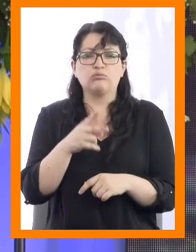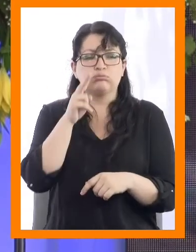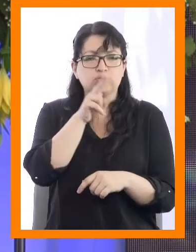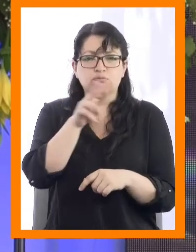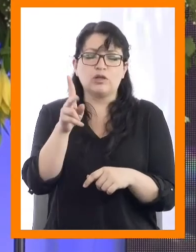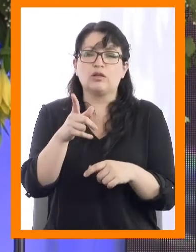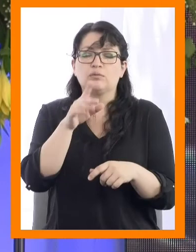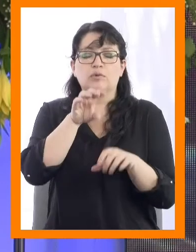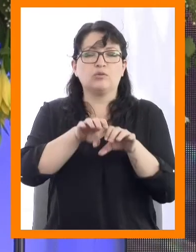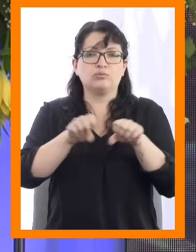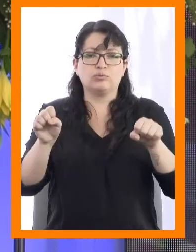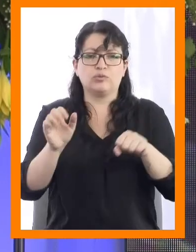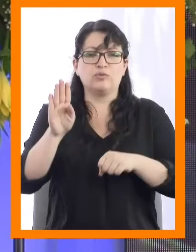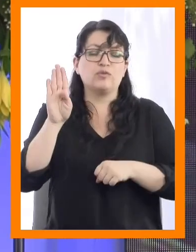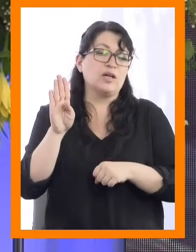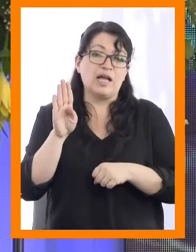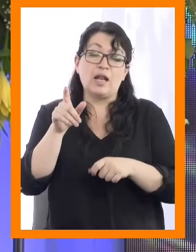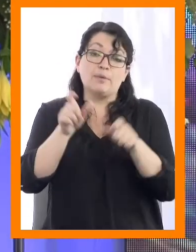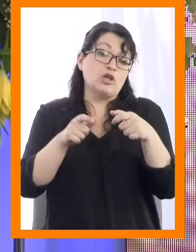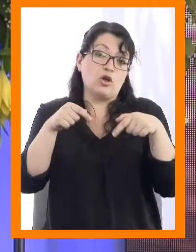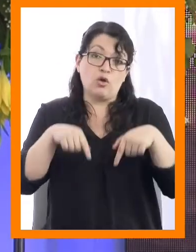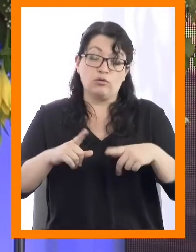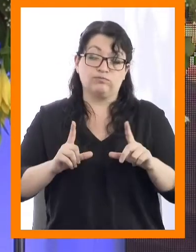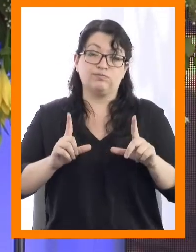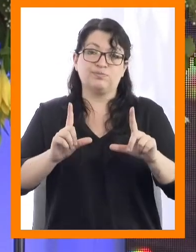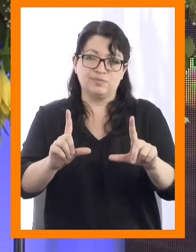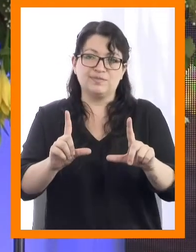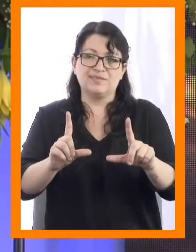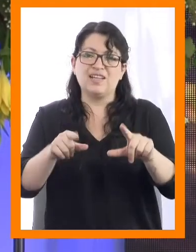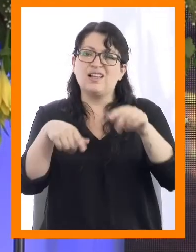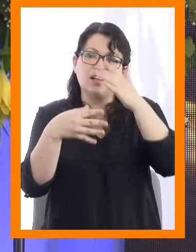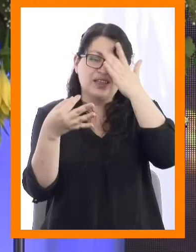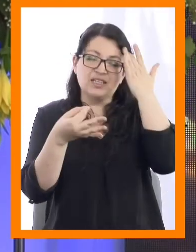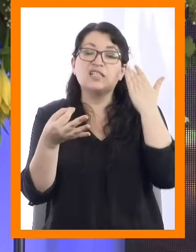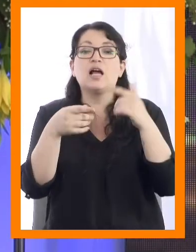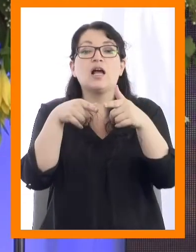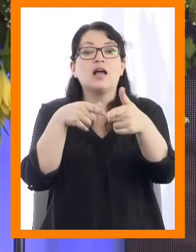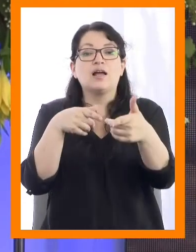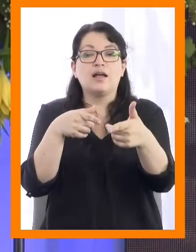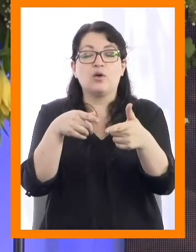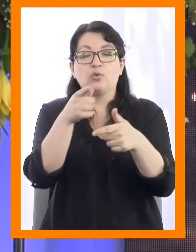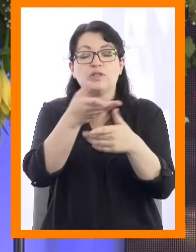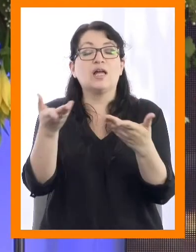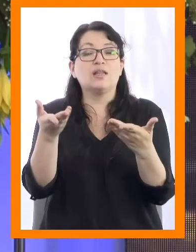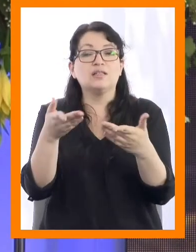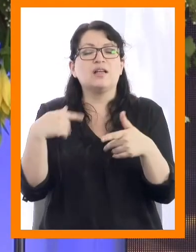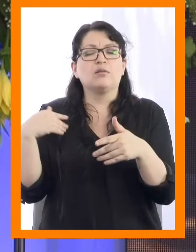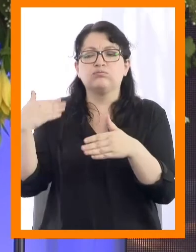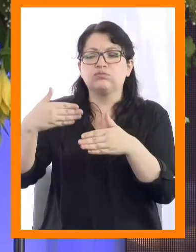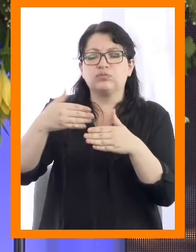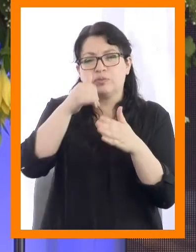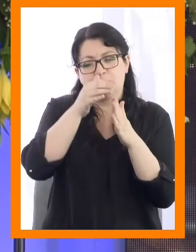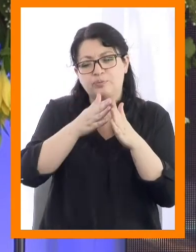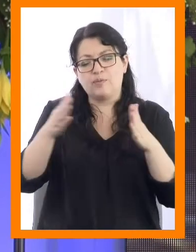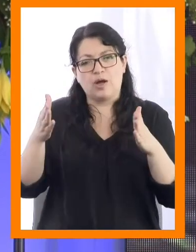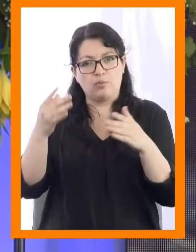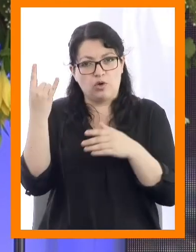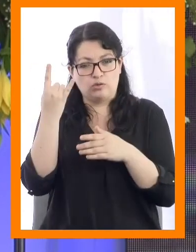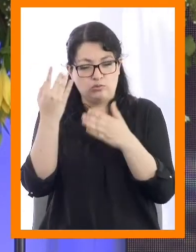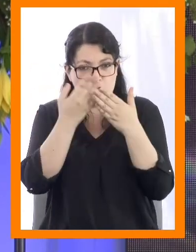a quienes hoy reciben la certificación que da cuenta de la conclusión exitosa de la etapa del periodo académico.